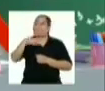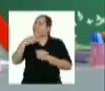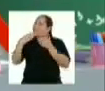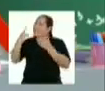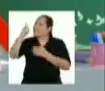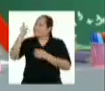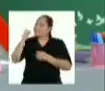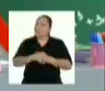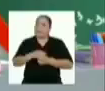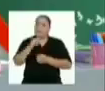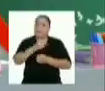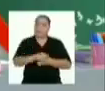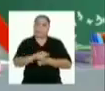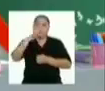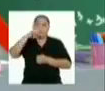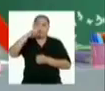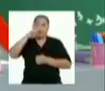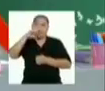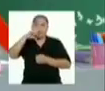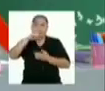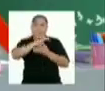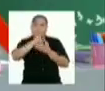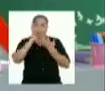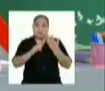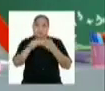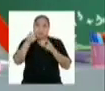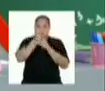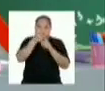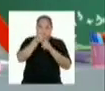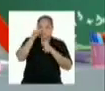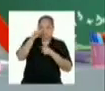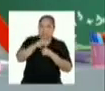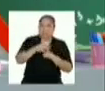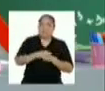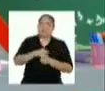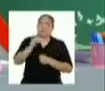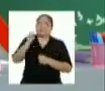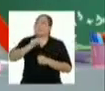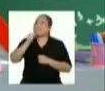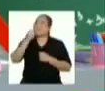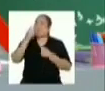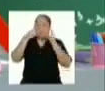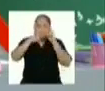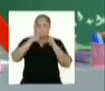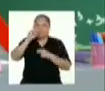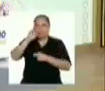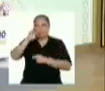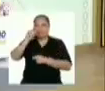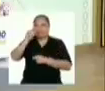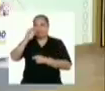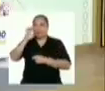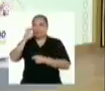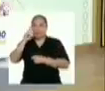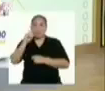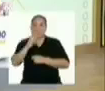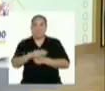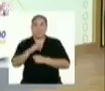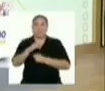Gracias, profesora. Las propiedades nos ayudan a confirmar que efectivamente estamos ante un octaedro regular.